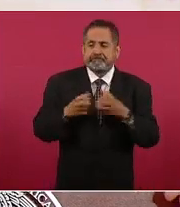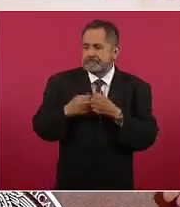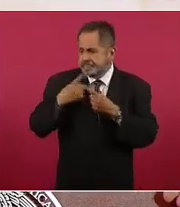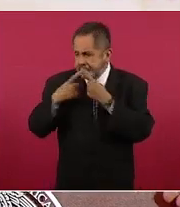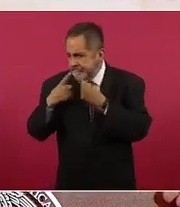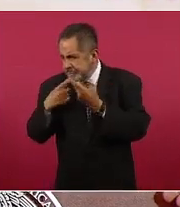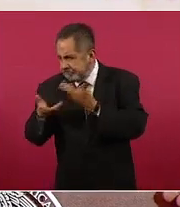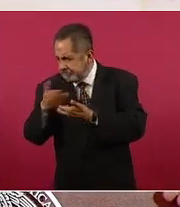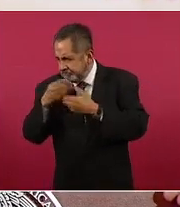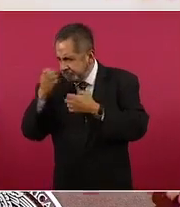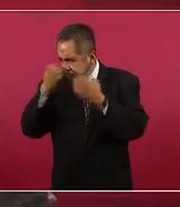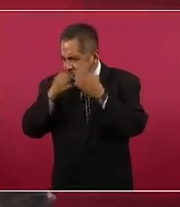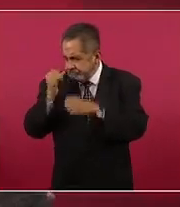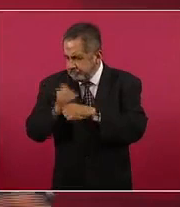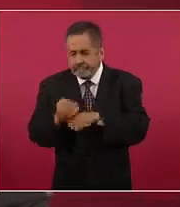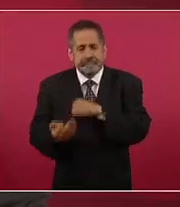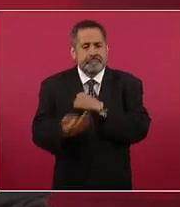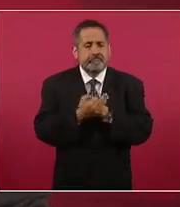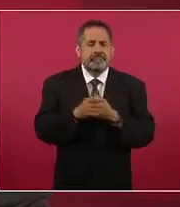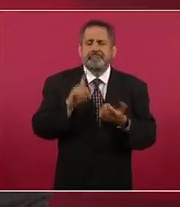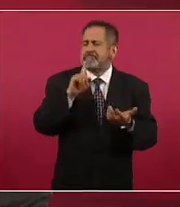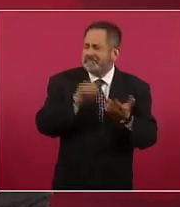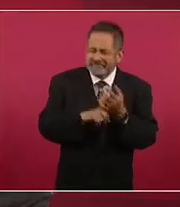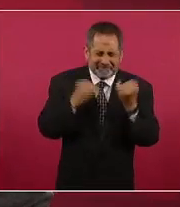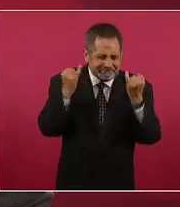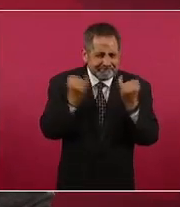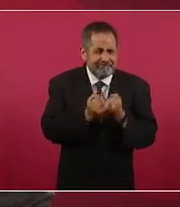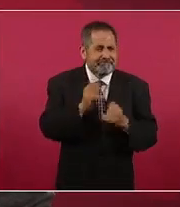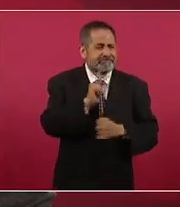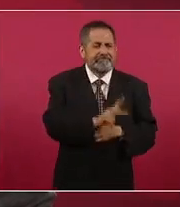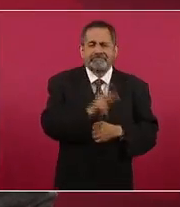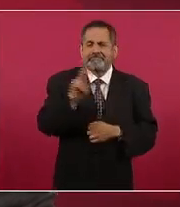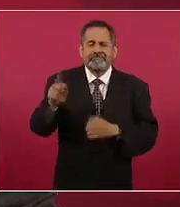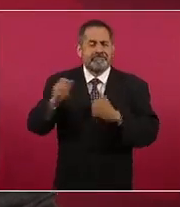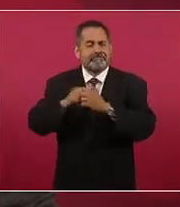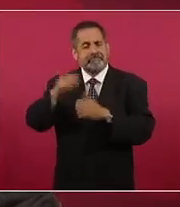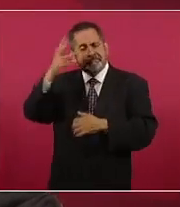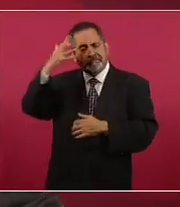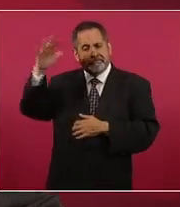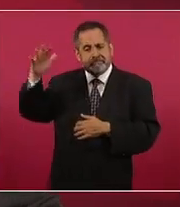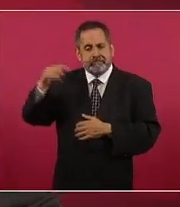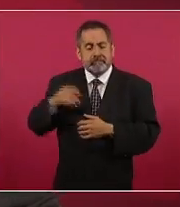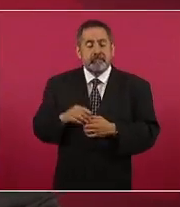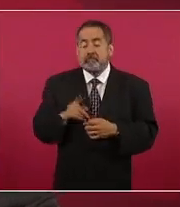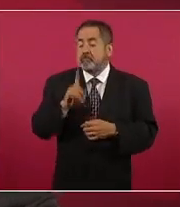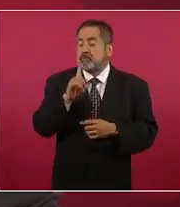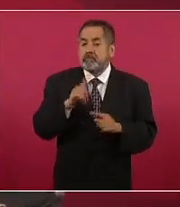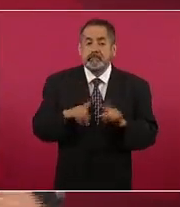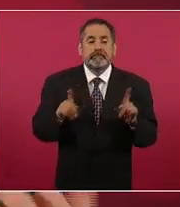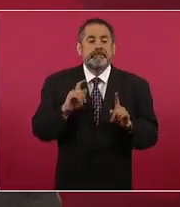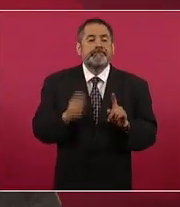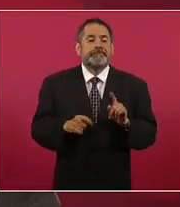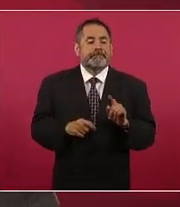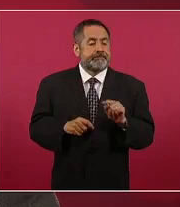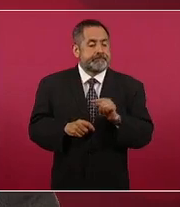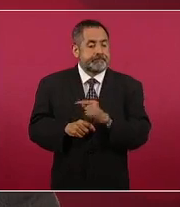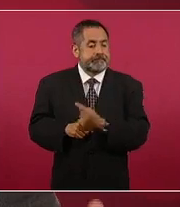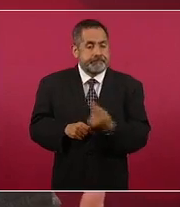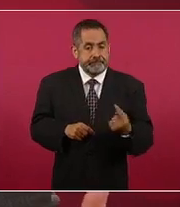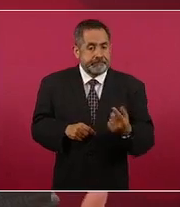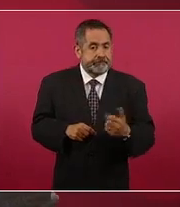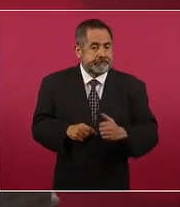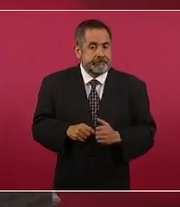los ensayos clínicos que se hicieron que es semejante a la que se lograría en los adultos con una diferencia importante la